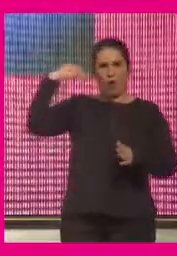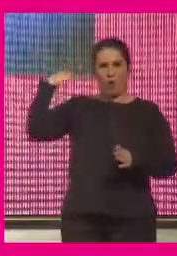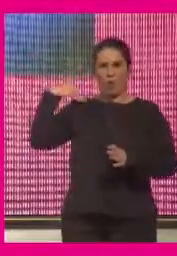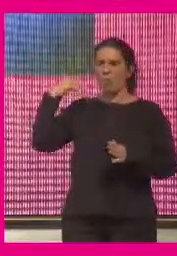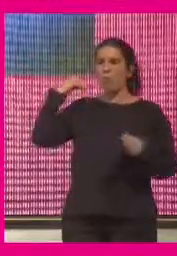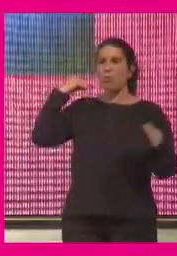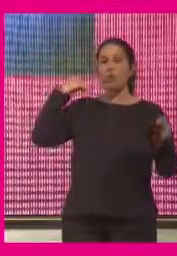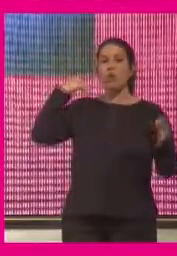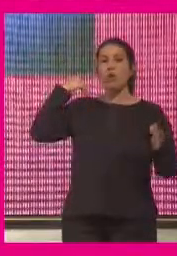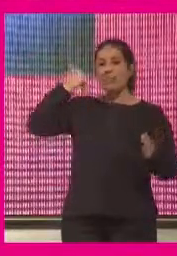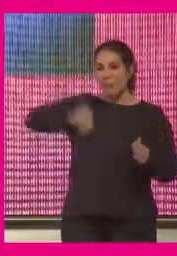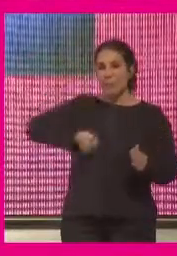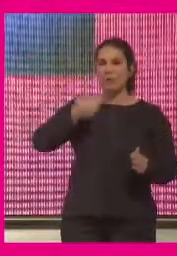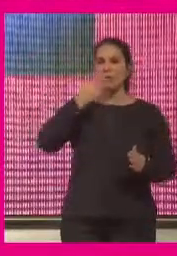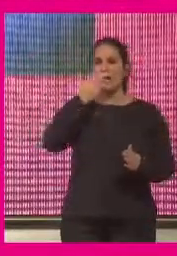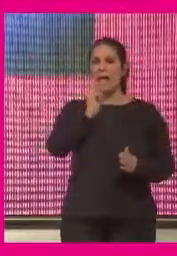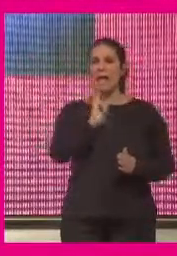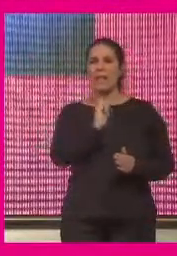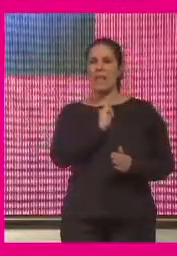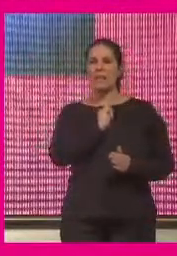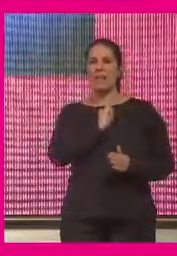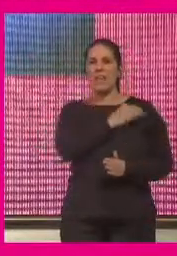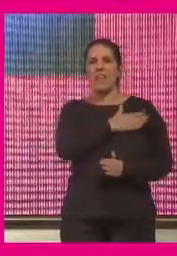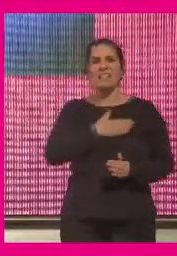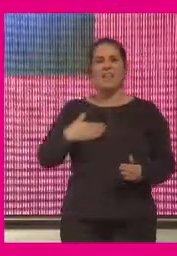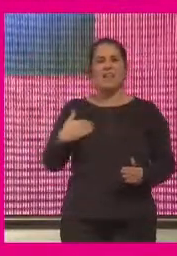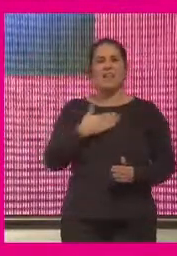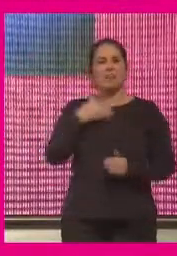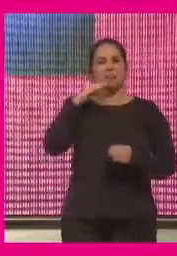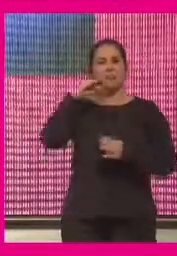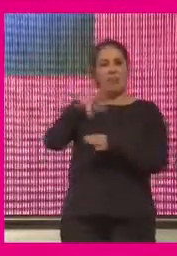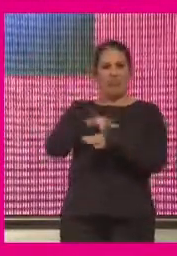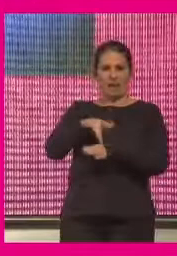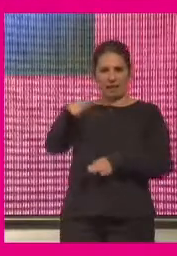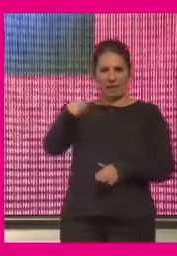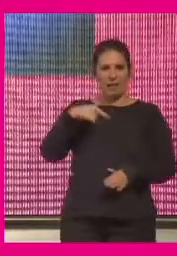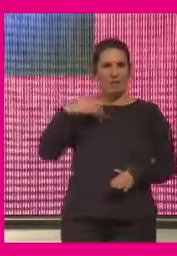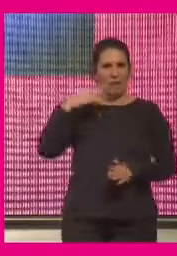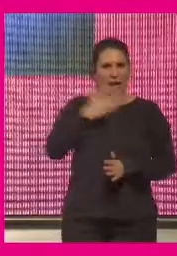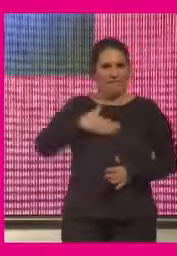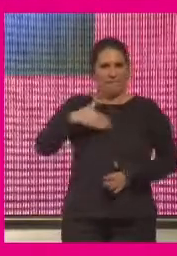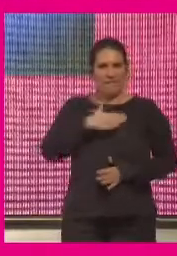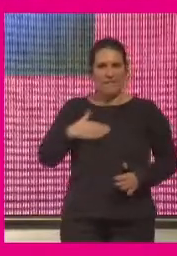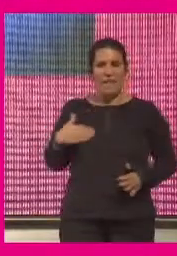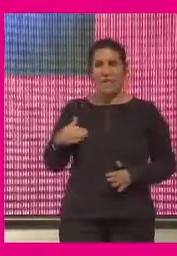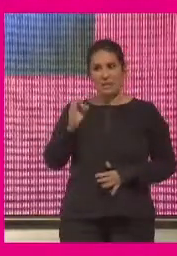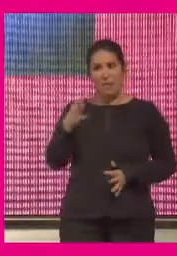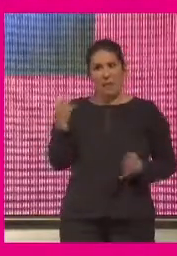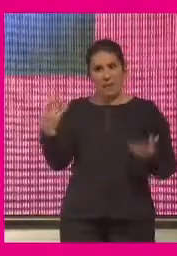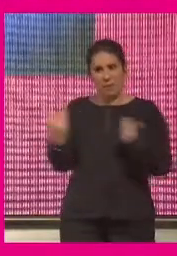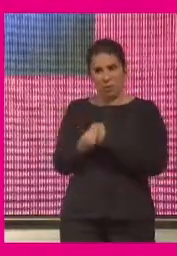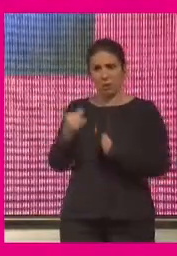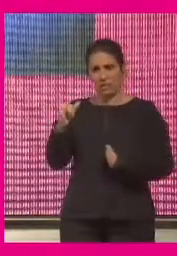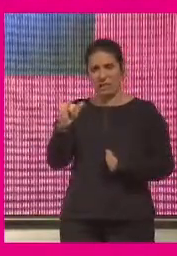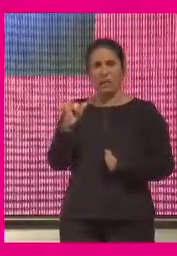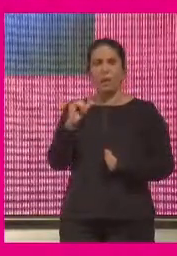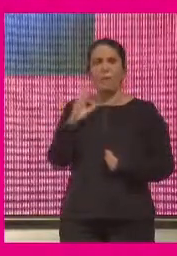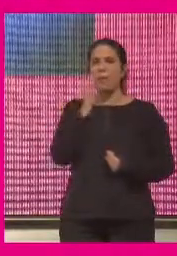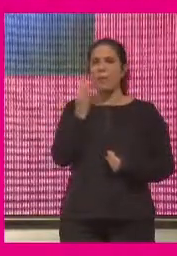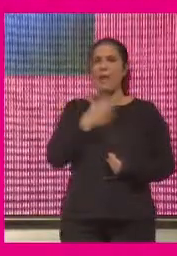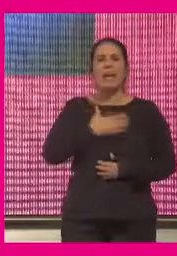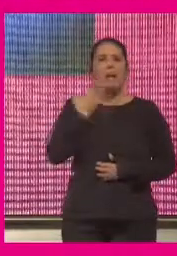considerado que la identidad deseada era la identidad digital y es verdad que deberá acompañarnos pero tenemos que ser capaces de